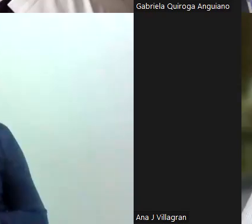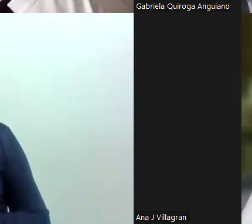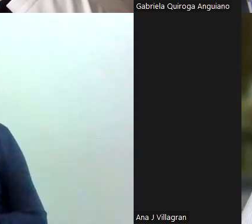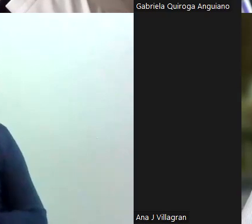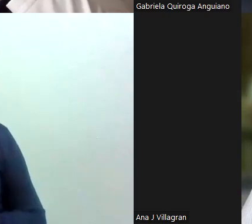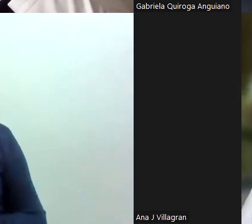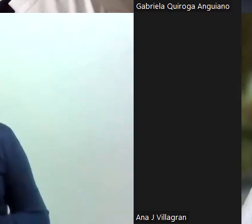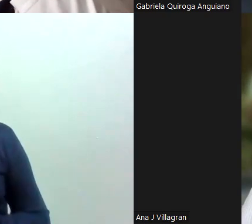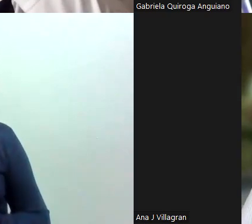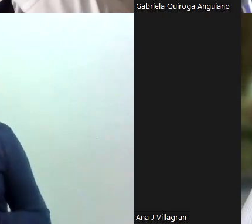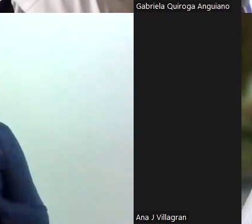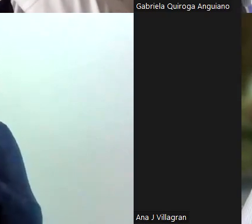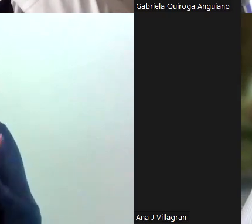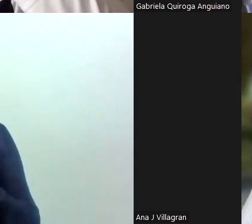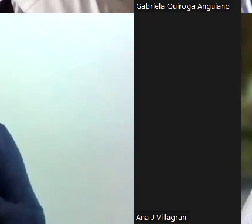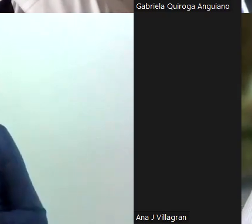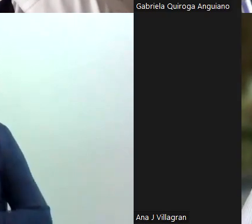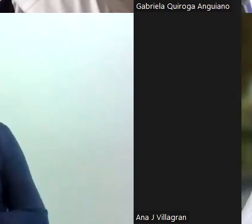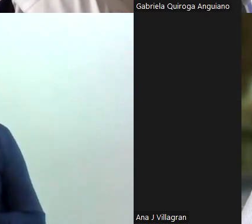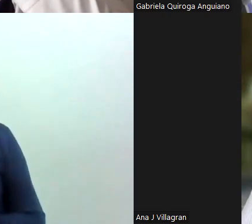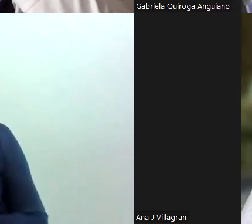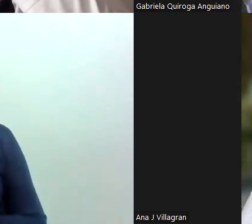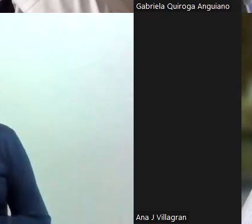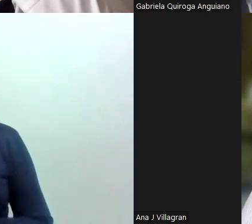Diputada Valentina Valiaba Tres Guadarrama.